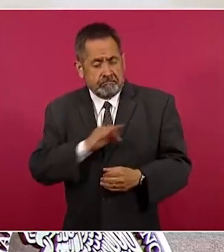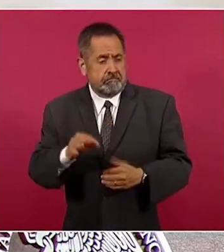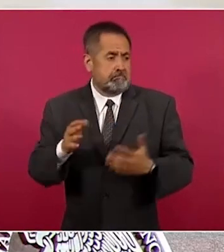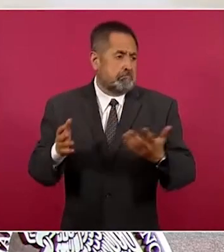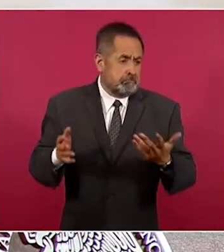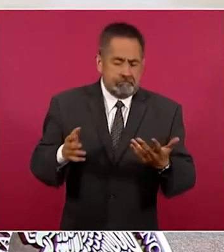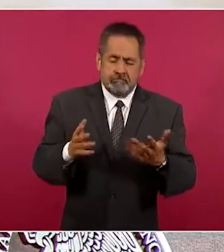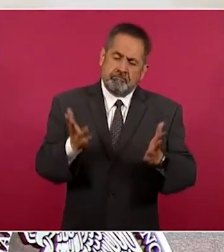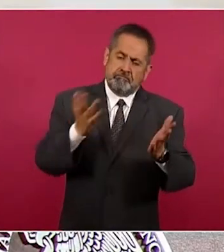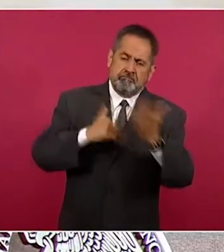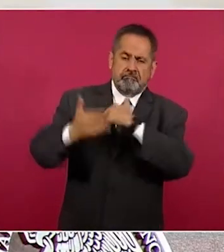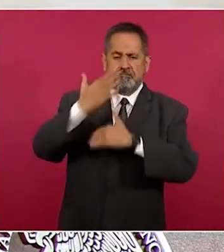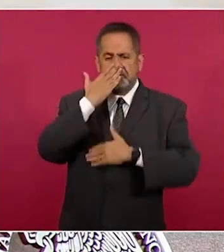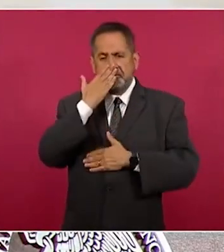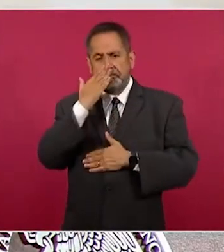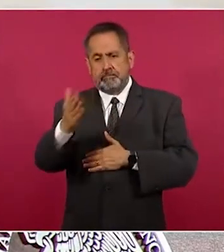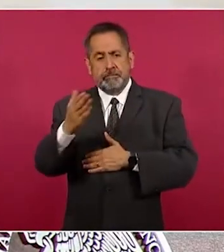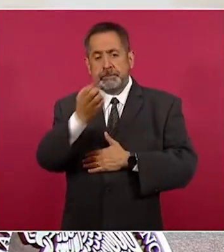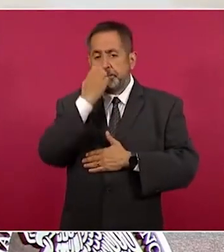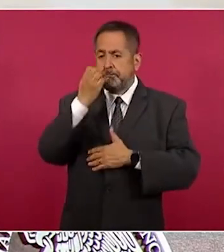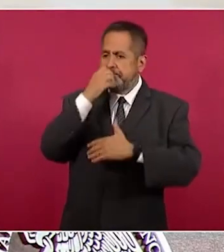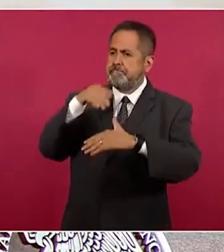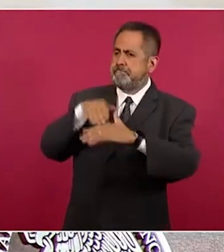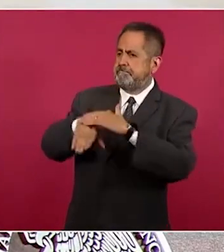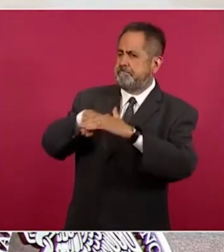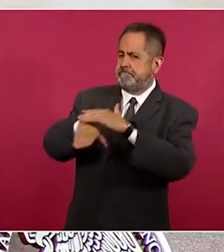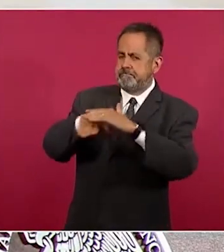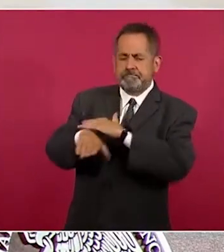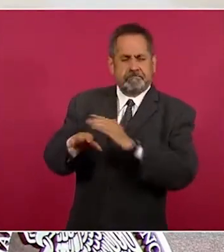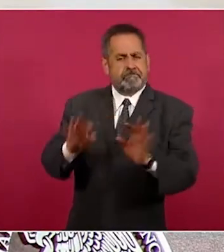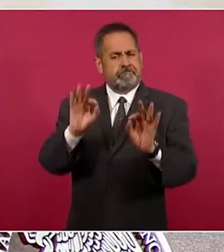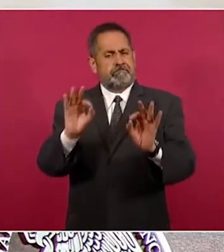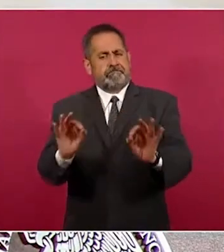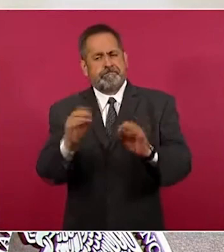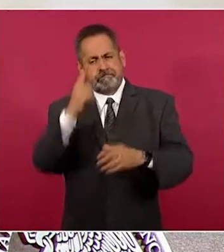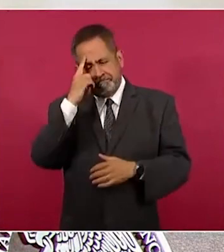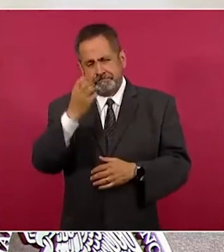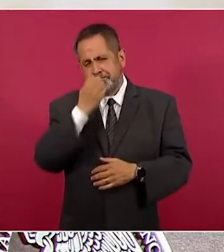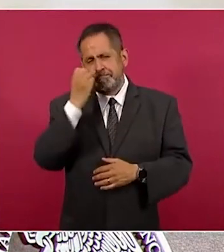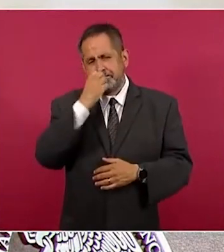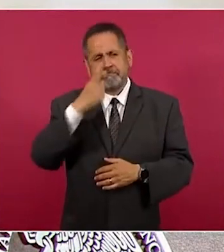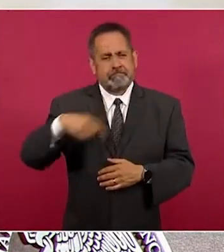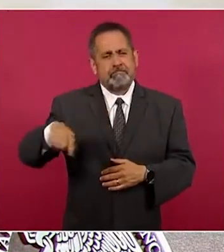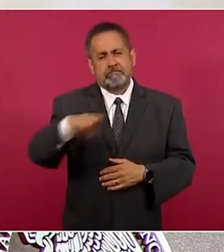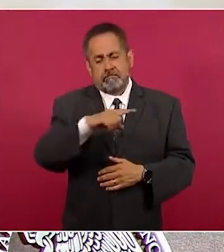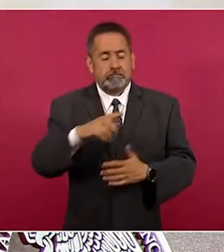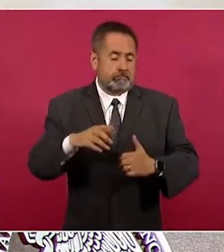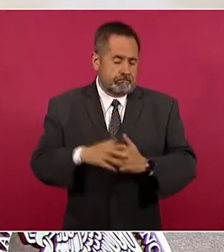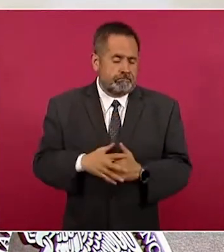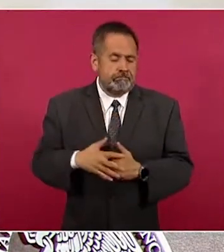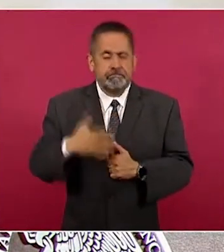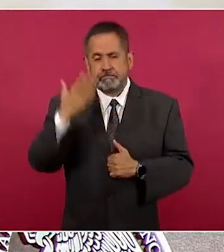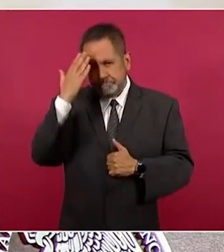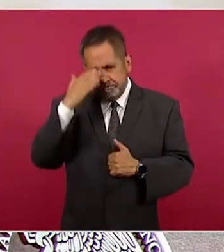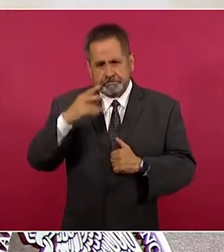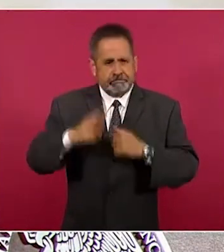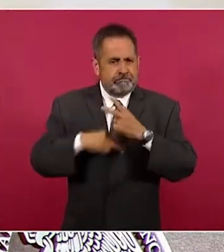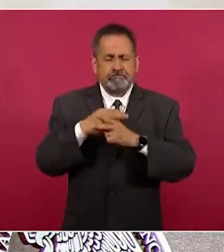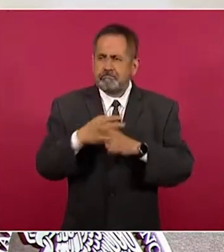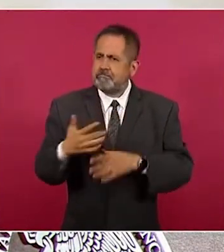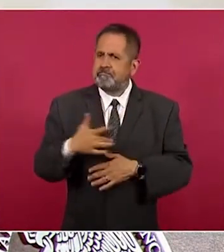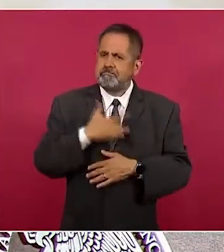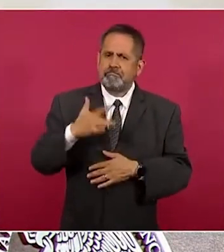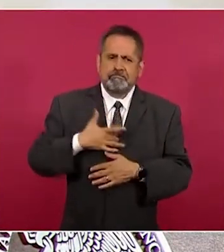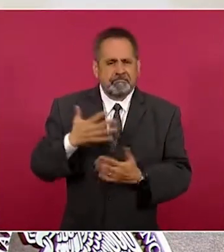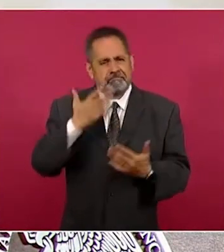se logre con éxito este regreso a clases para terminar lo que es el ciclo escolar y que sé que venimos con toda la intención y con la buena